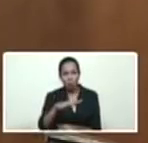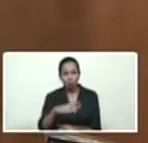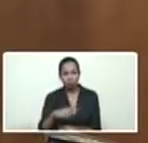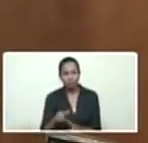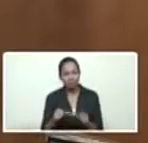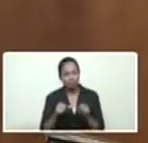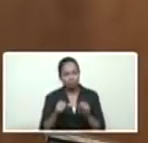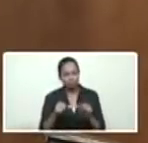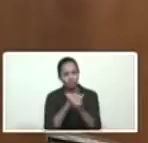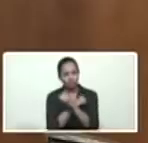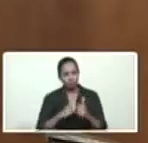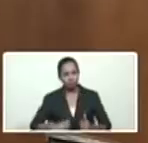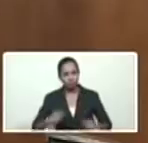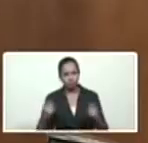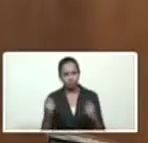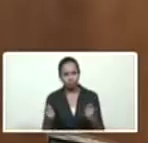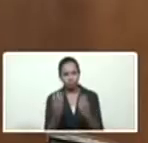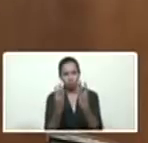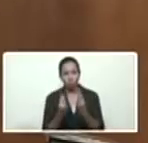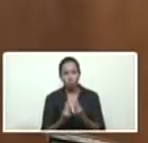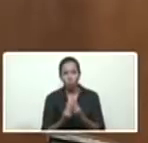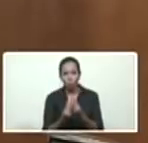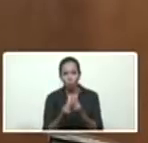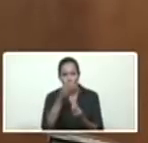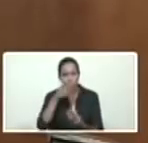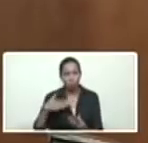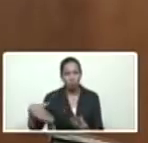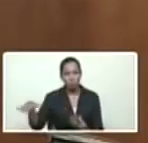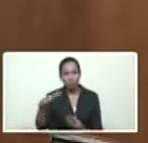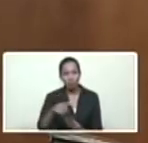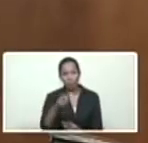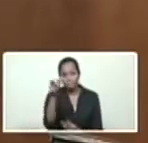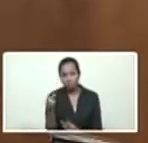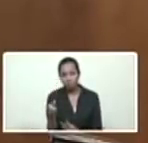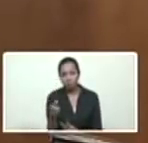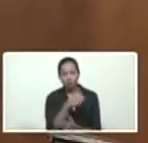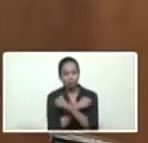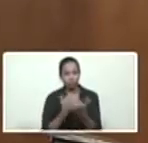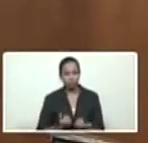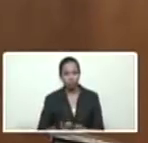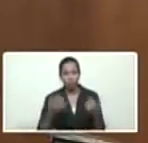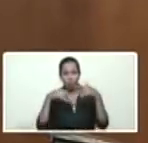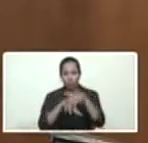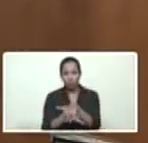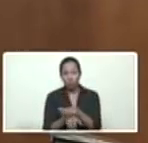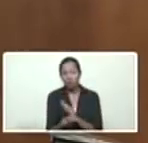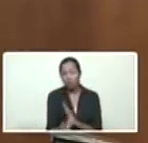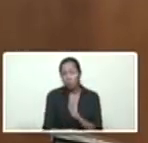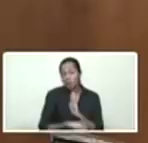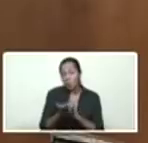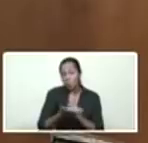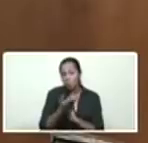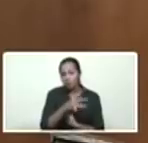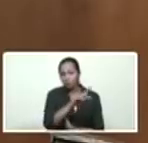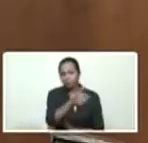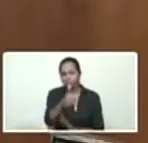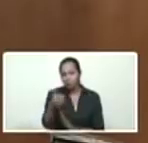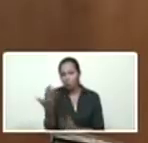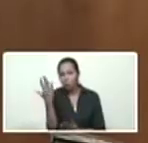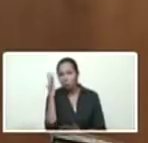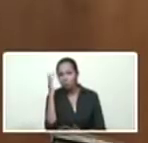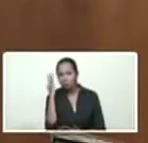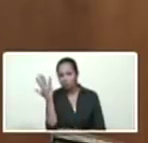junto al pueblo, en unión cívico-militar. Todo esto es muy importante, que ustedes lo sepan, compatriotas.